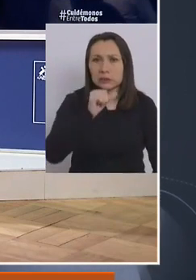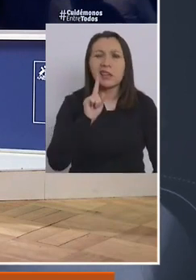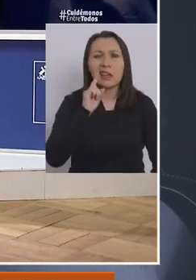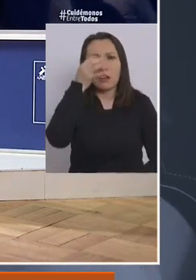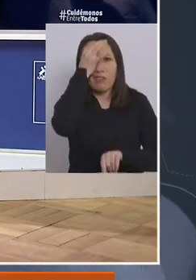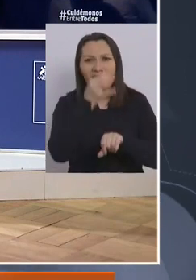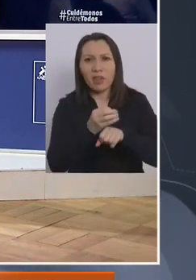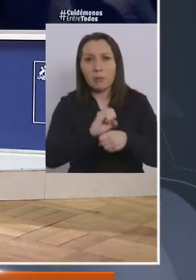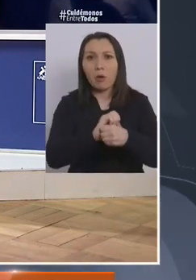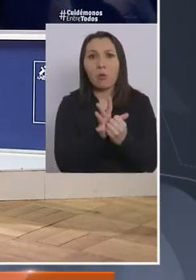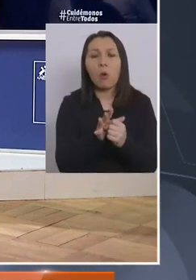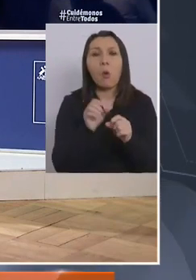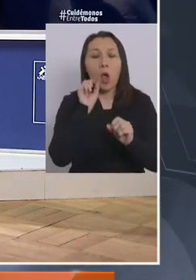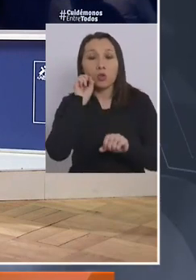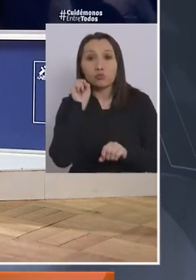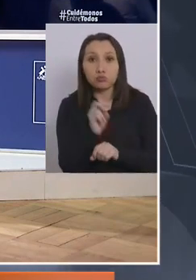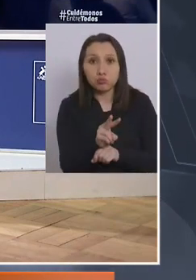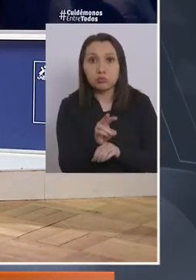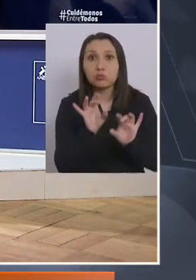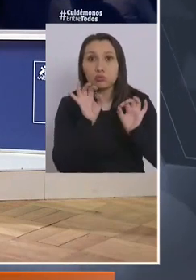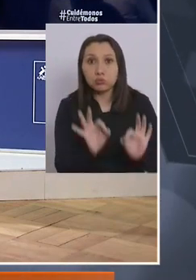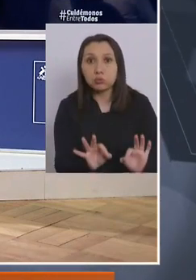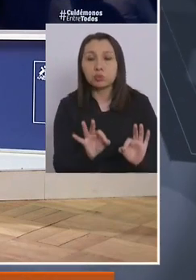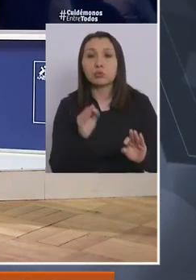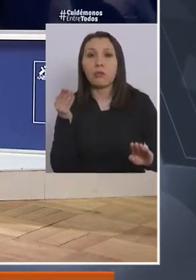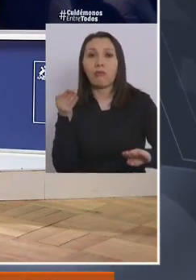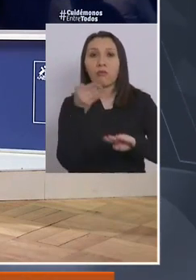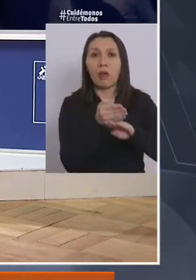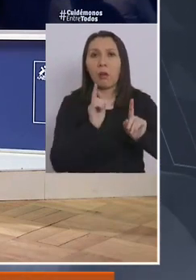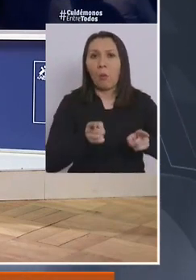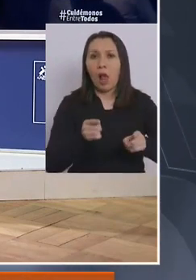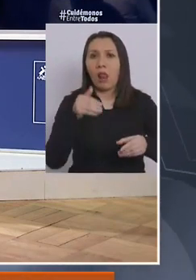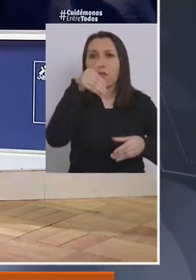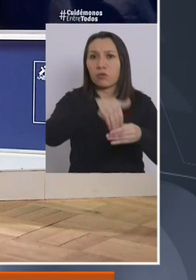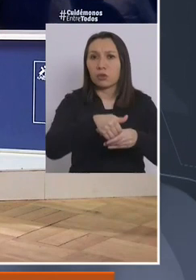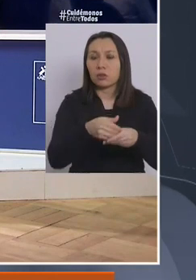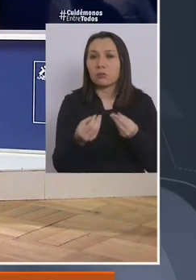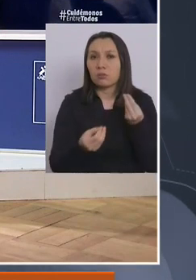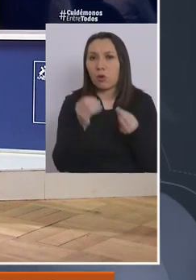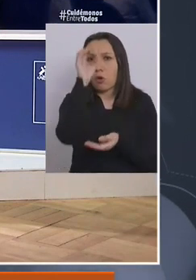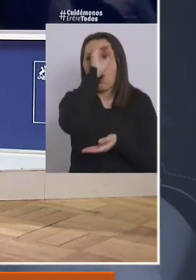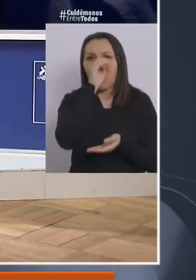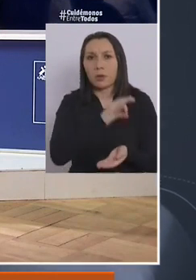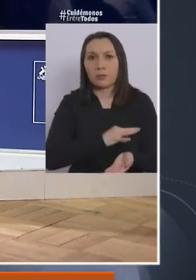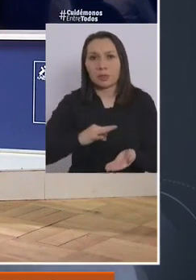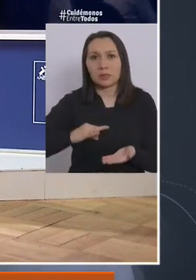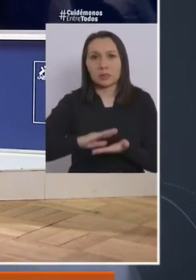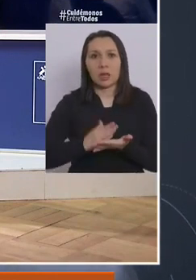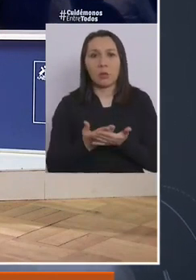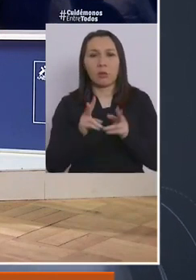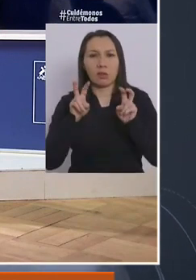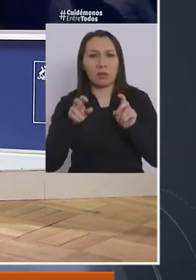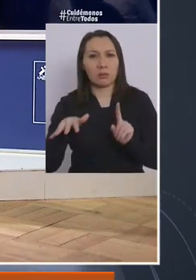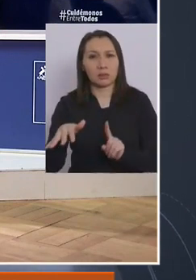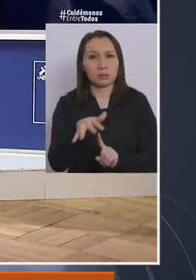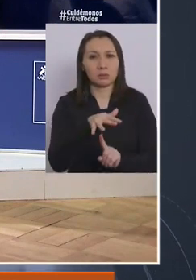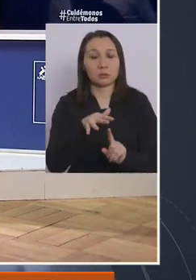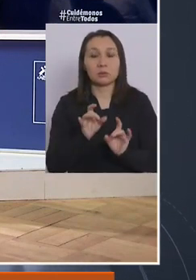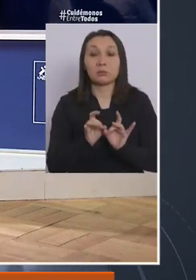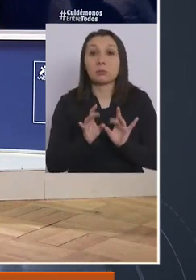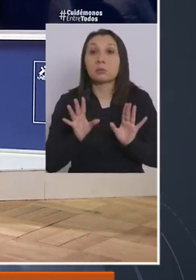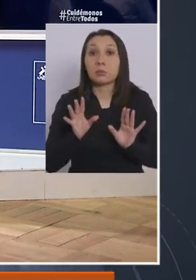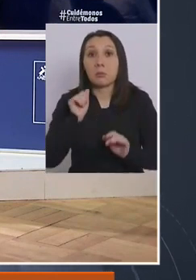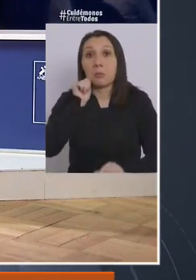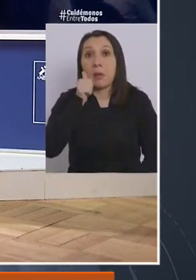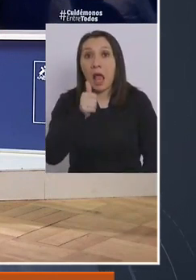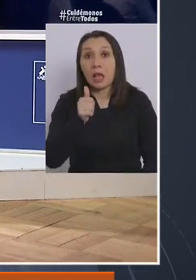contagiados COVID que sean sorprendidos yendo a votar. ¿Cuál es la postura del Ministerio de Salud ante este tipo de situaciones que se